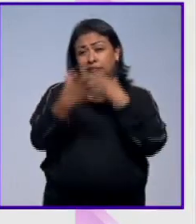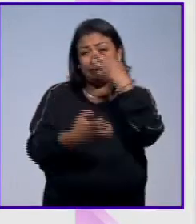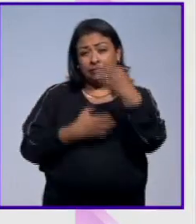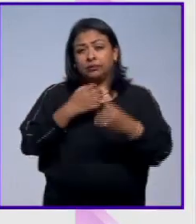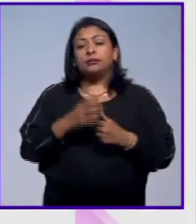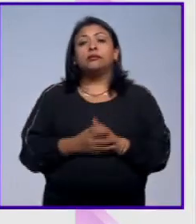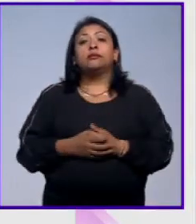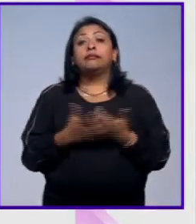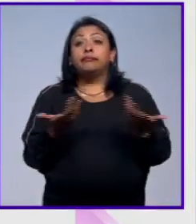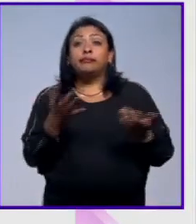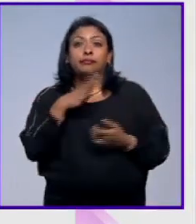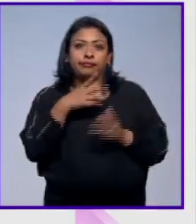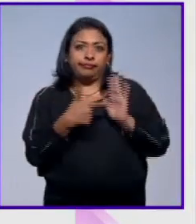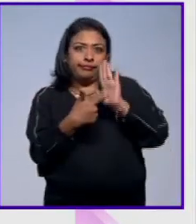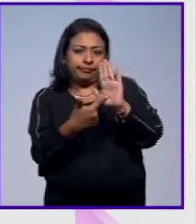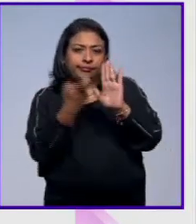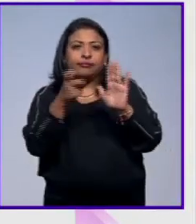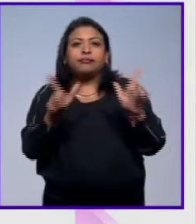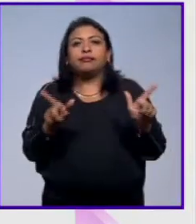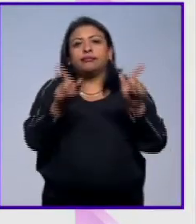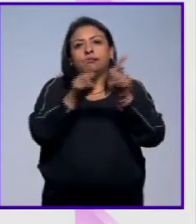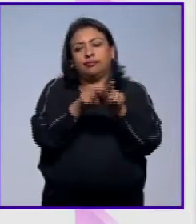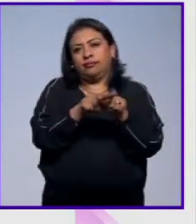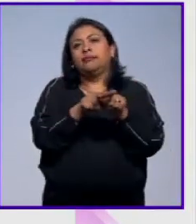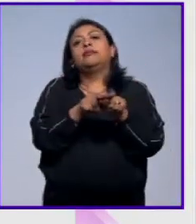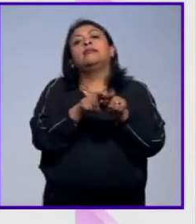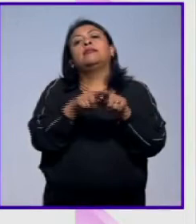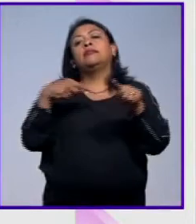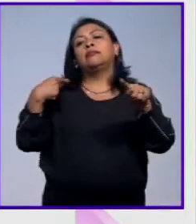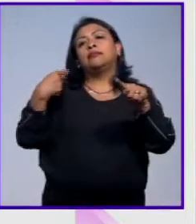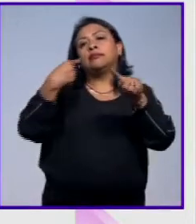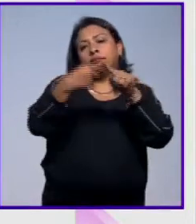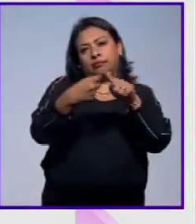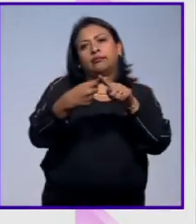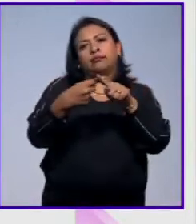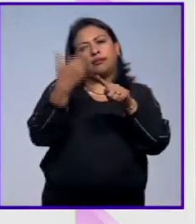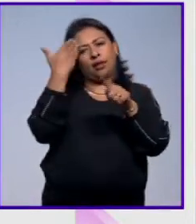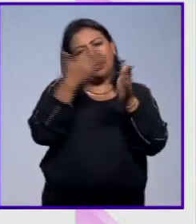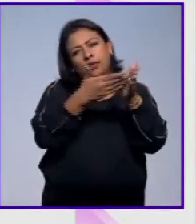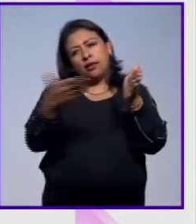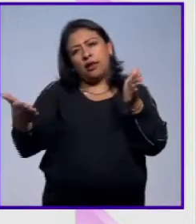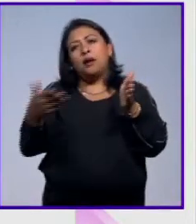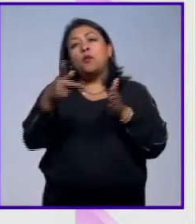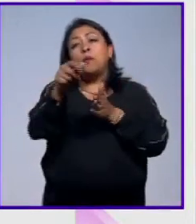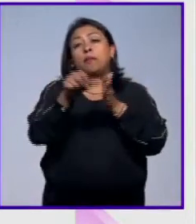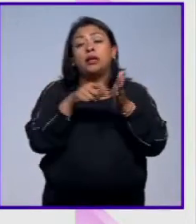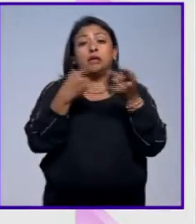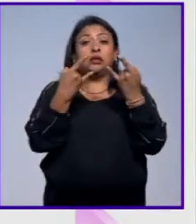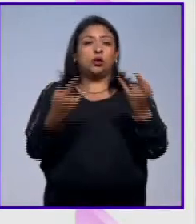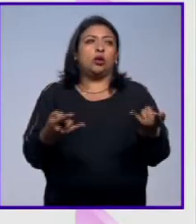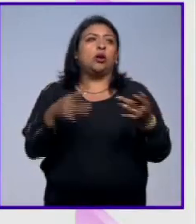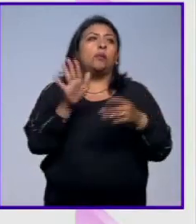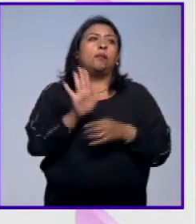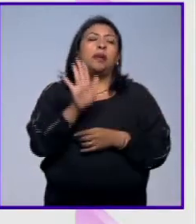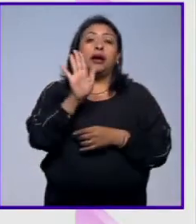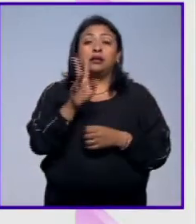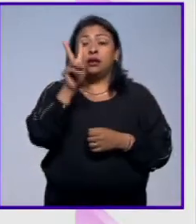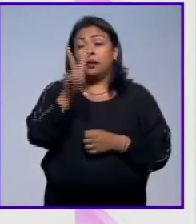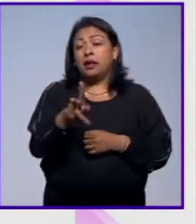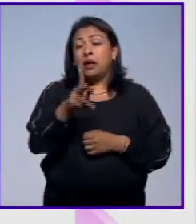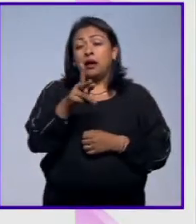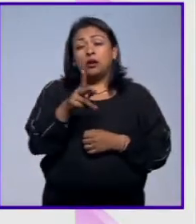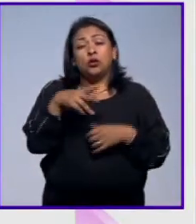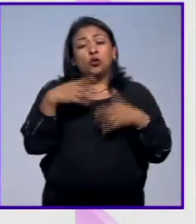bueno pues ya tenemos esto como cierre de una jornada cuando uno dice histórico parece muy sobado el término parece una